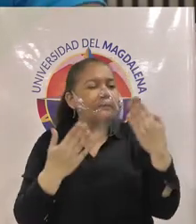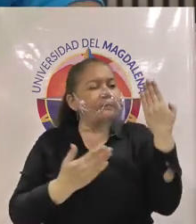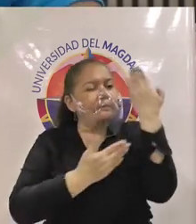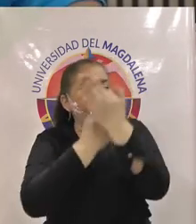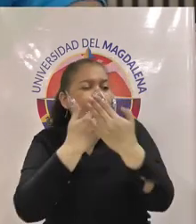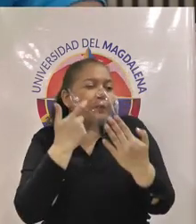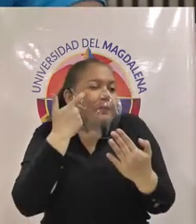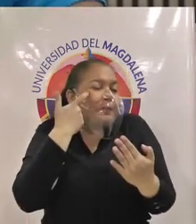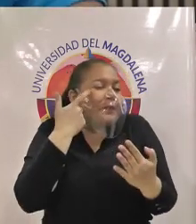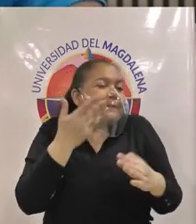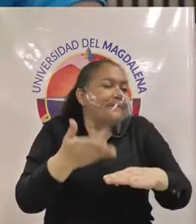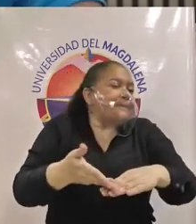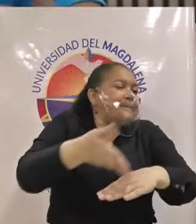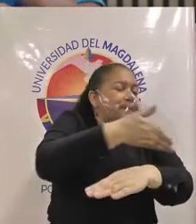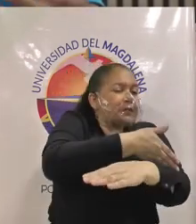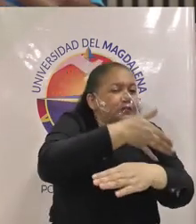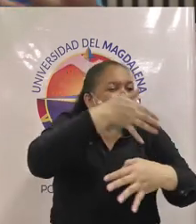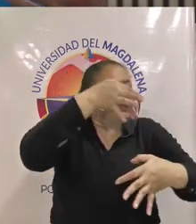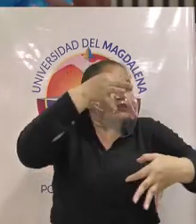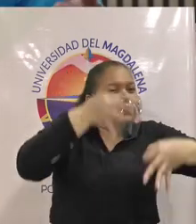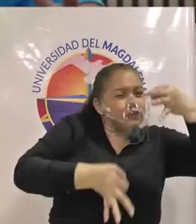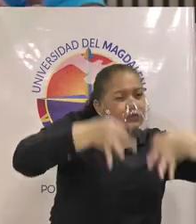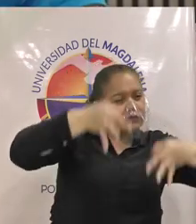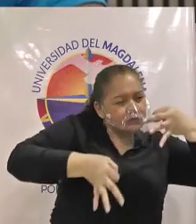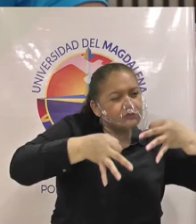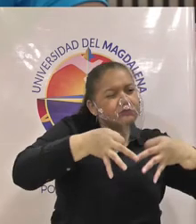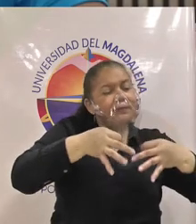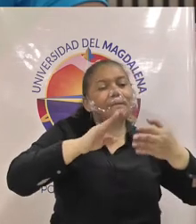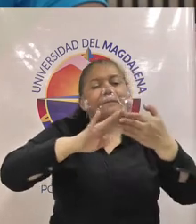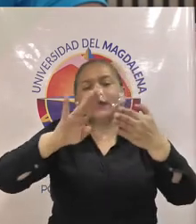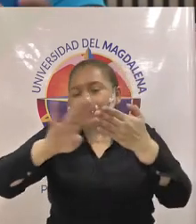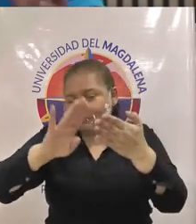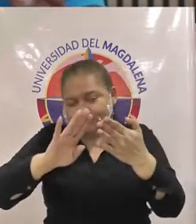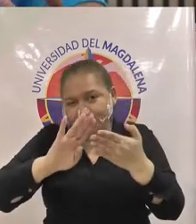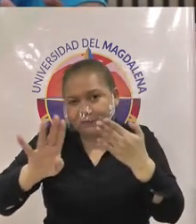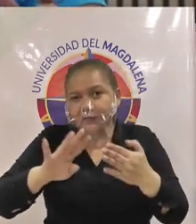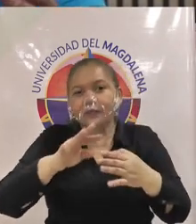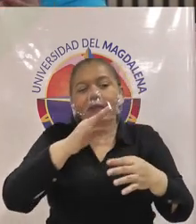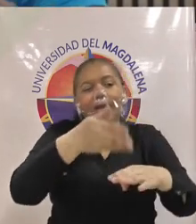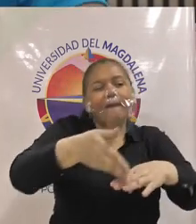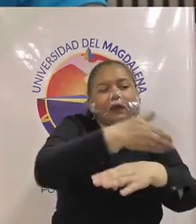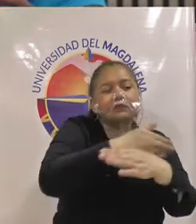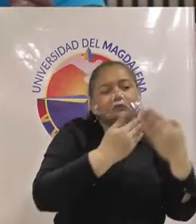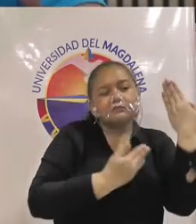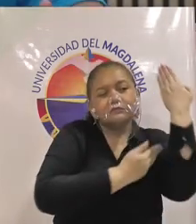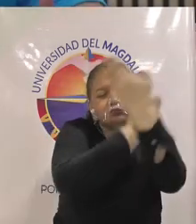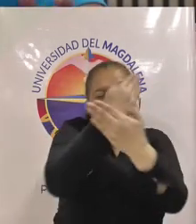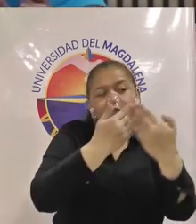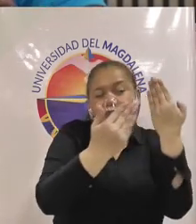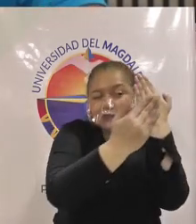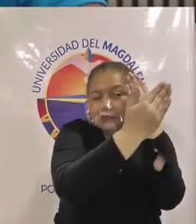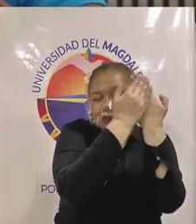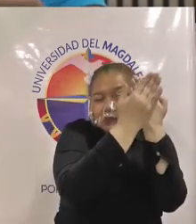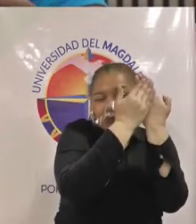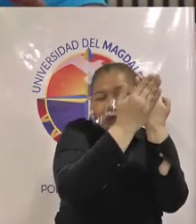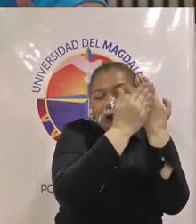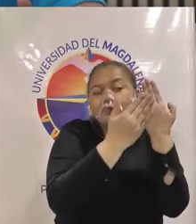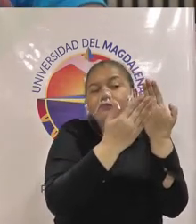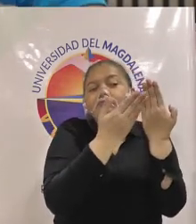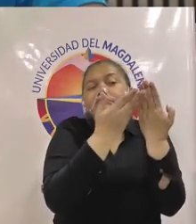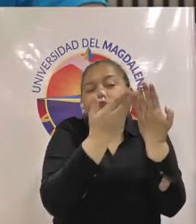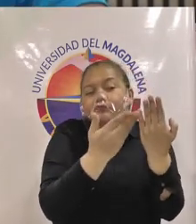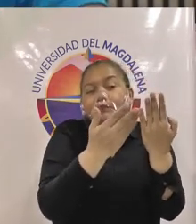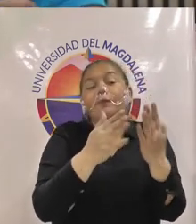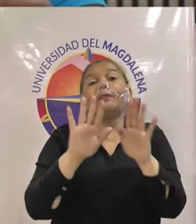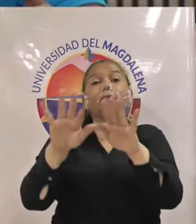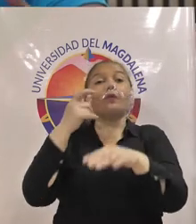presaberes jurídicos y presaberes académicos perdón en donde las y los ciudadanos del territorio que